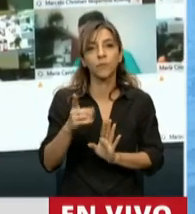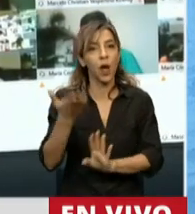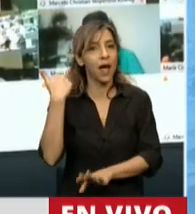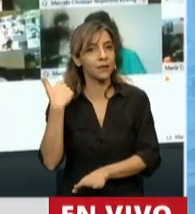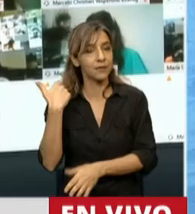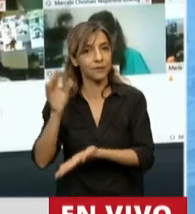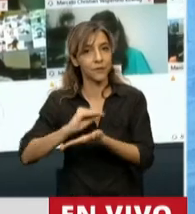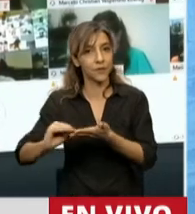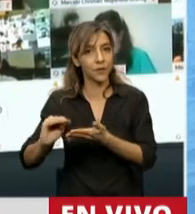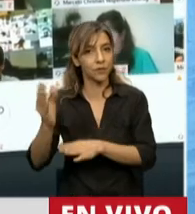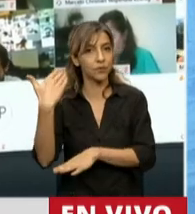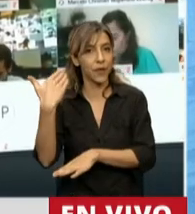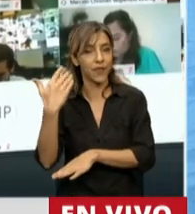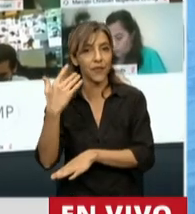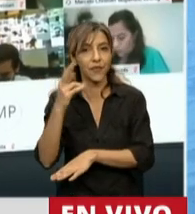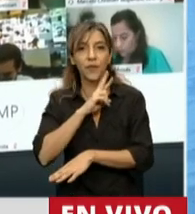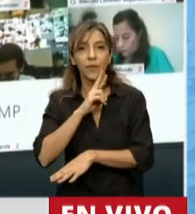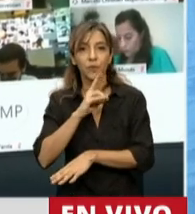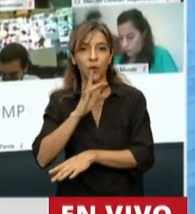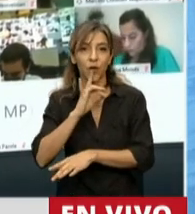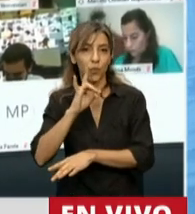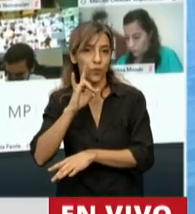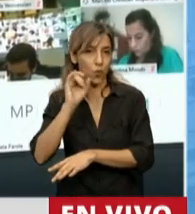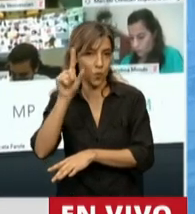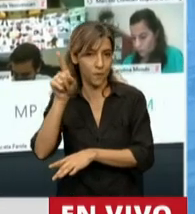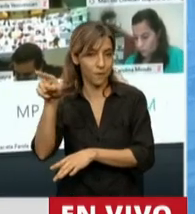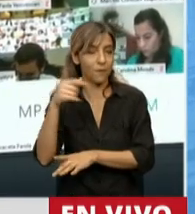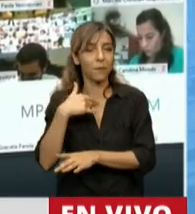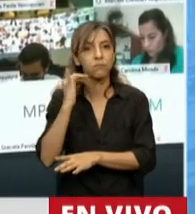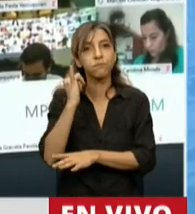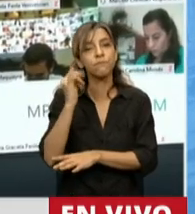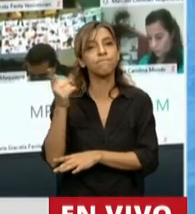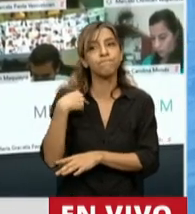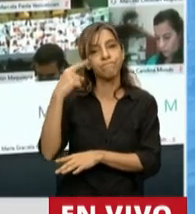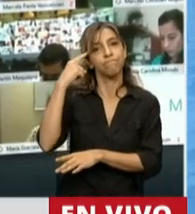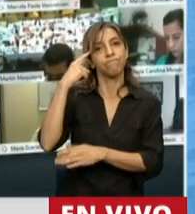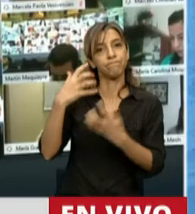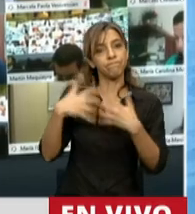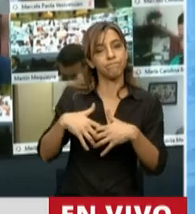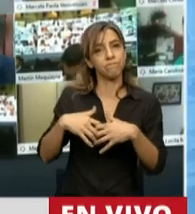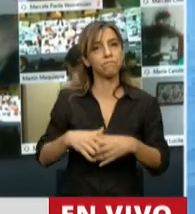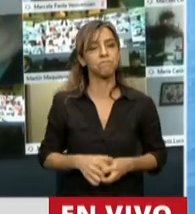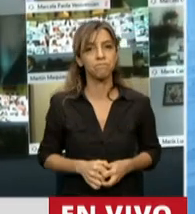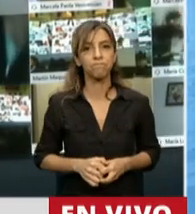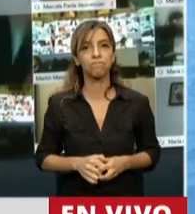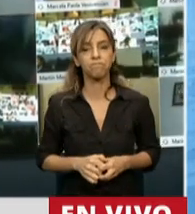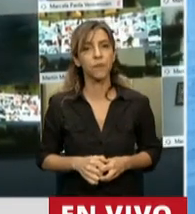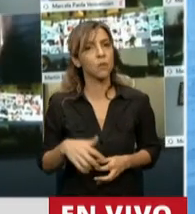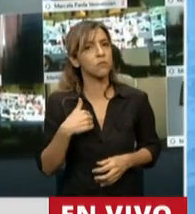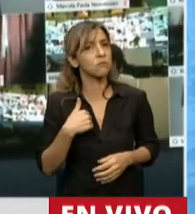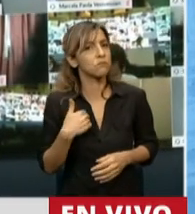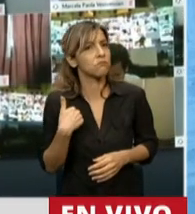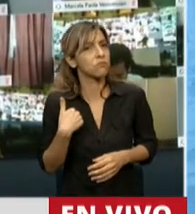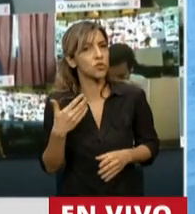diputada microreligionaria de Tucumán y me hizo pensar, desde los 12 años que he estudiado en la